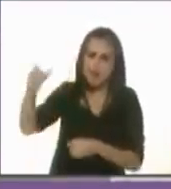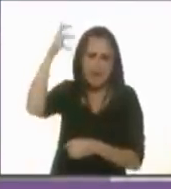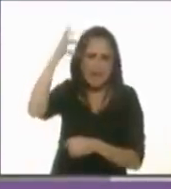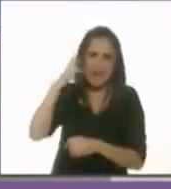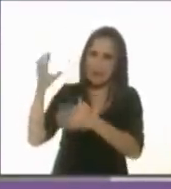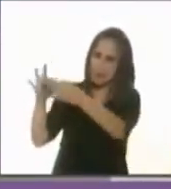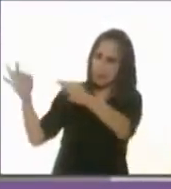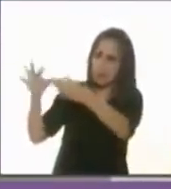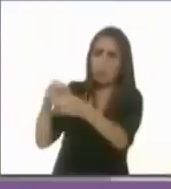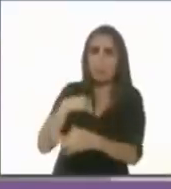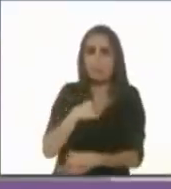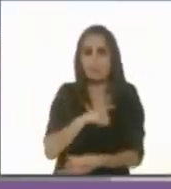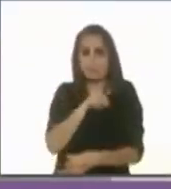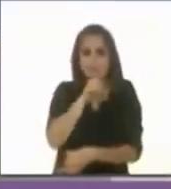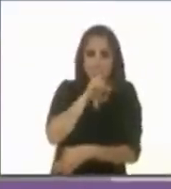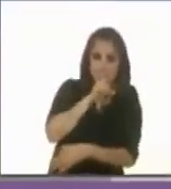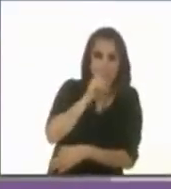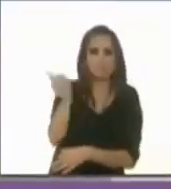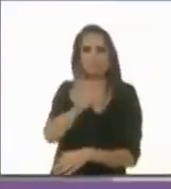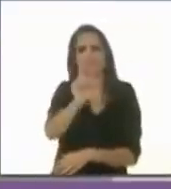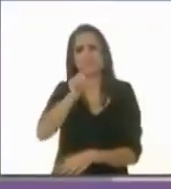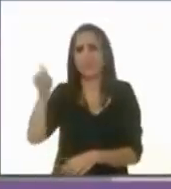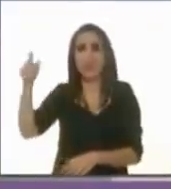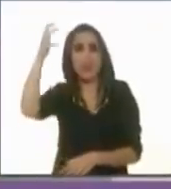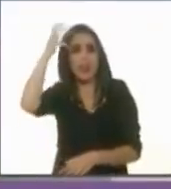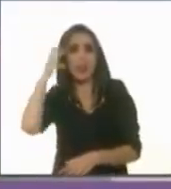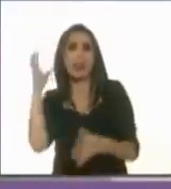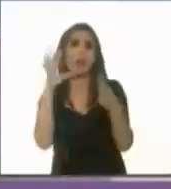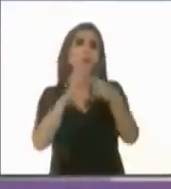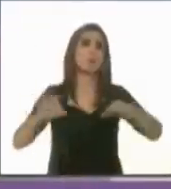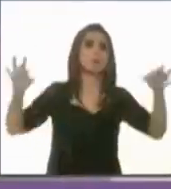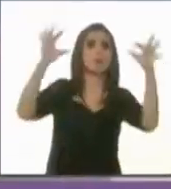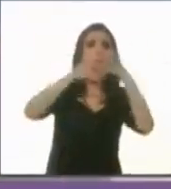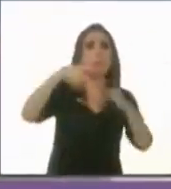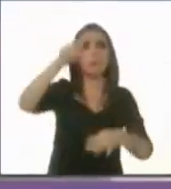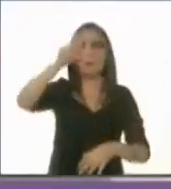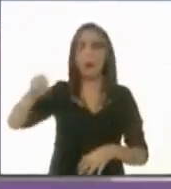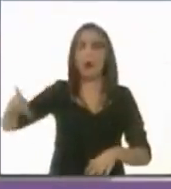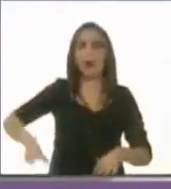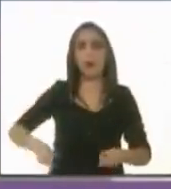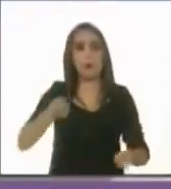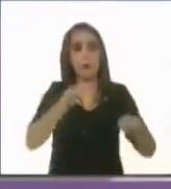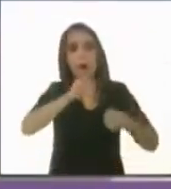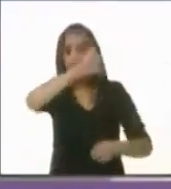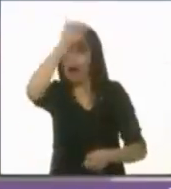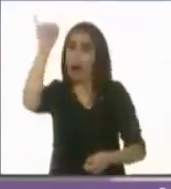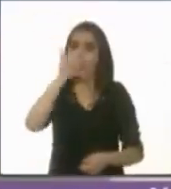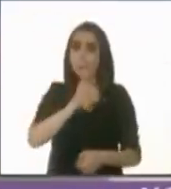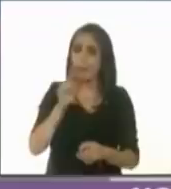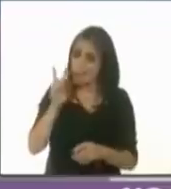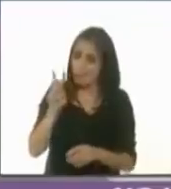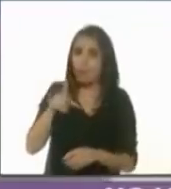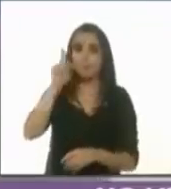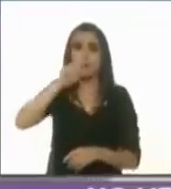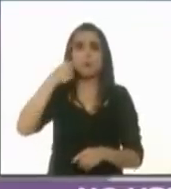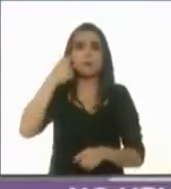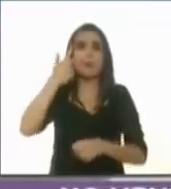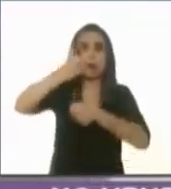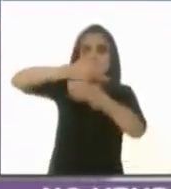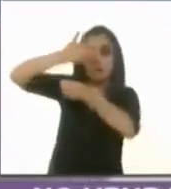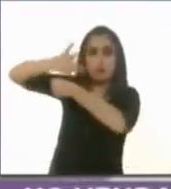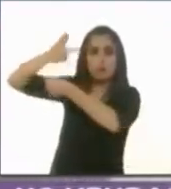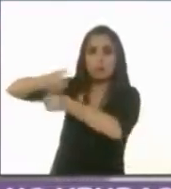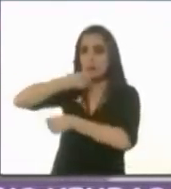callado. Eso no se puede hacer. Porque Claudia habla como si ella nunca hubiera gobernado. Aquí están, son los medios de comunicación los que dan